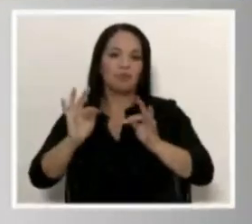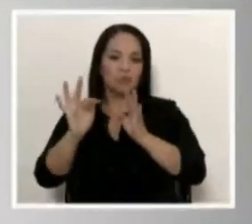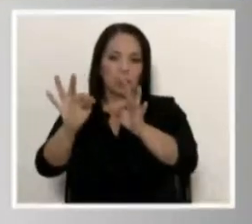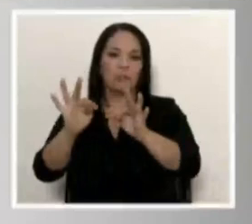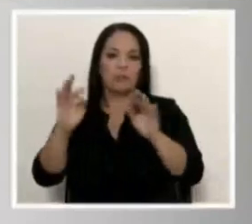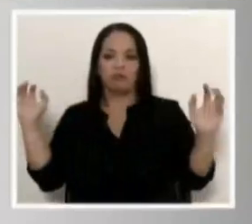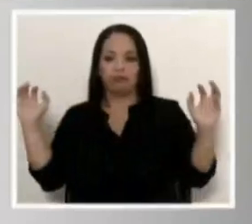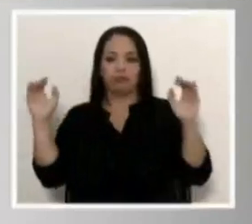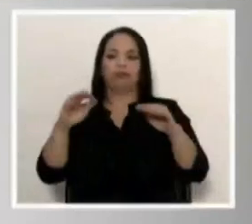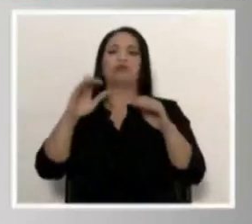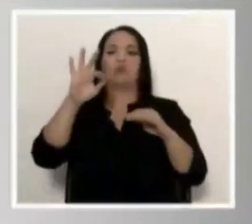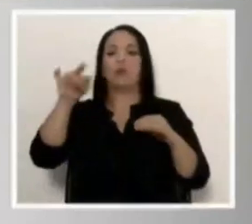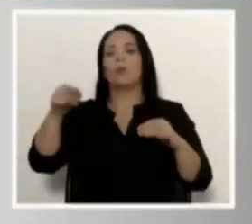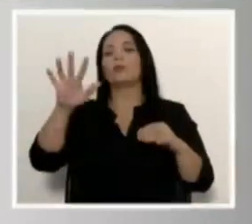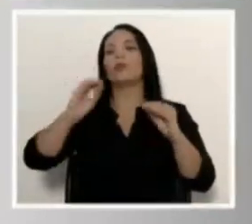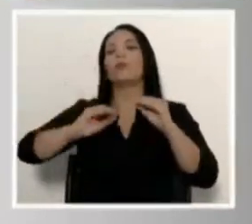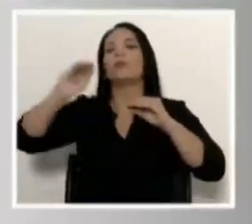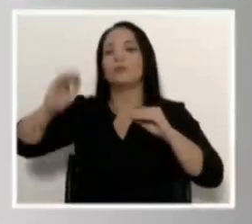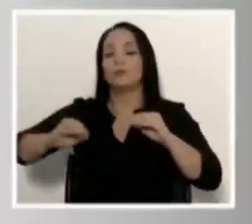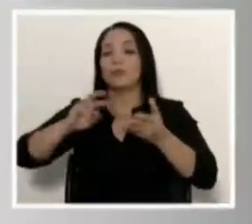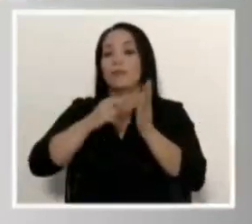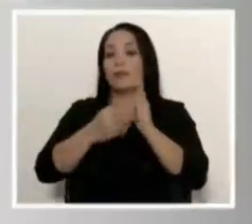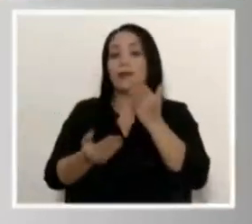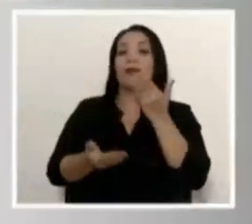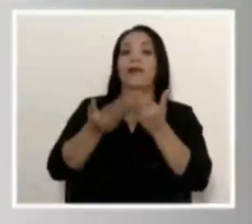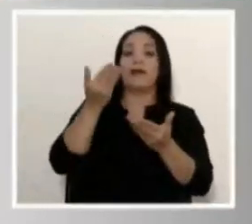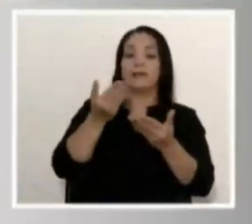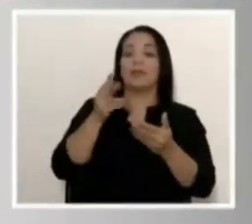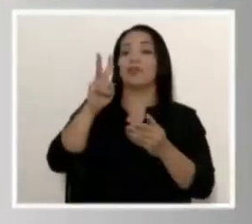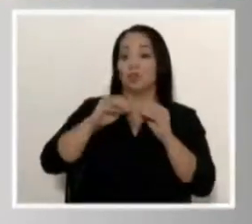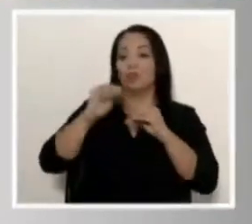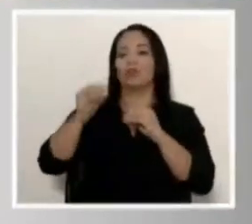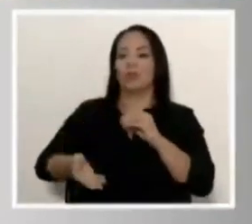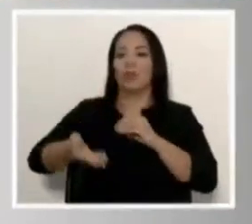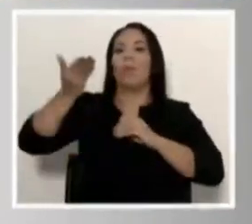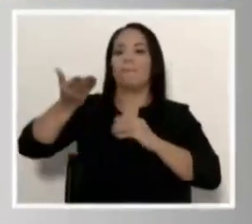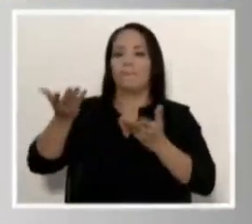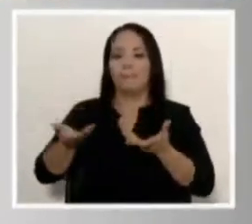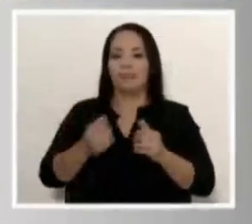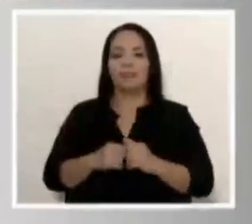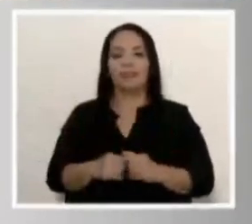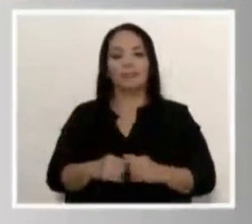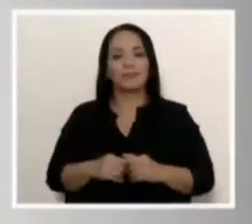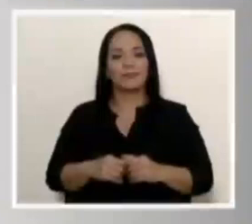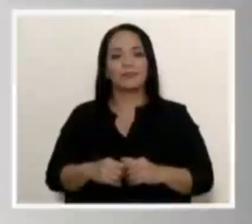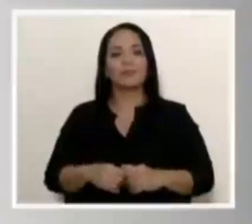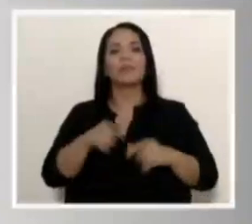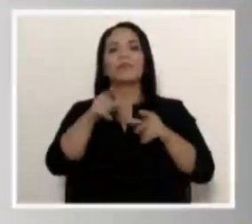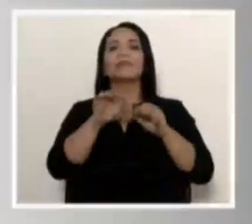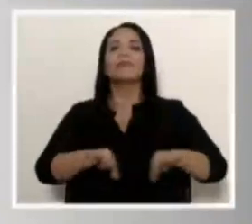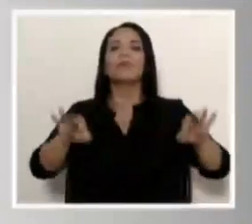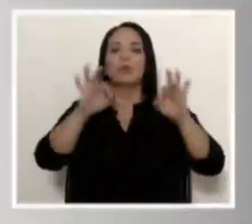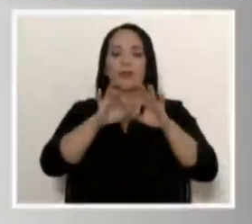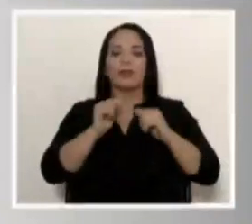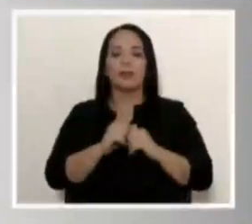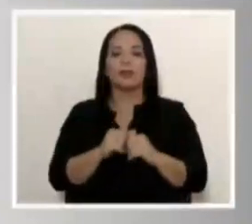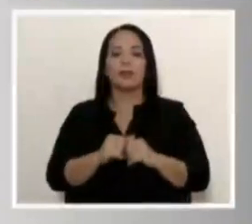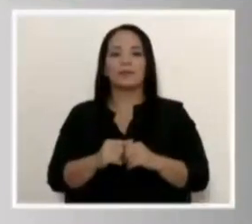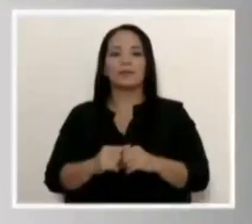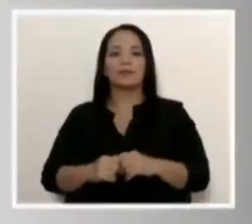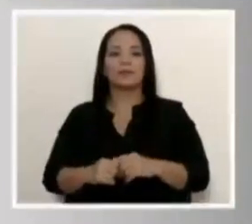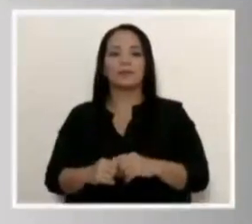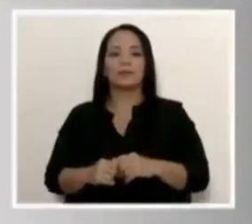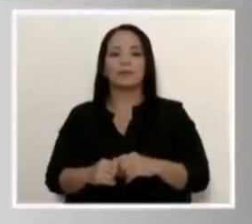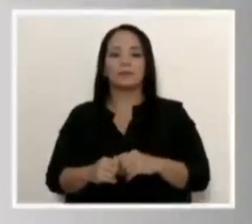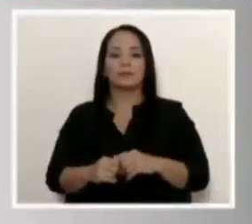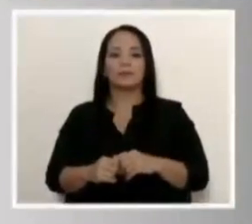crecer 9.5%. O va a crecer casi a dos dígitos. Aquí es importante, tal vez antes de pasar a